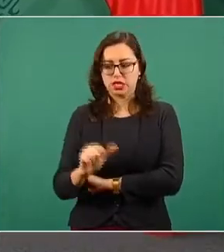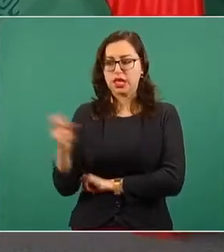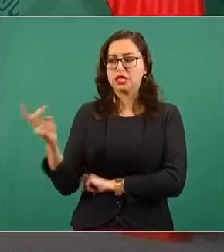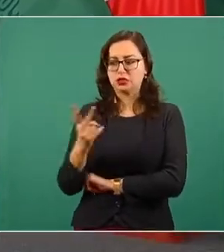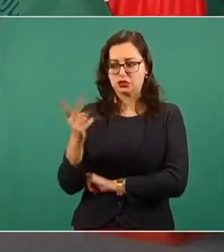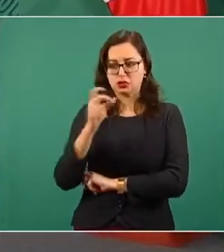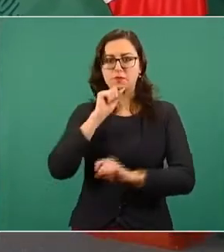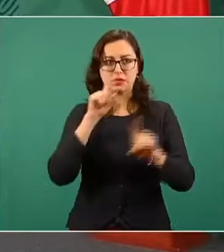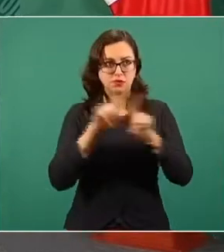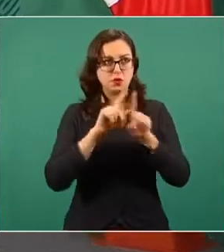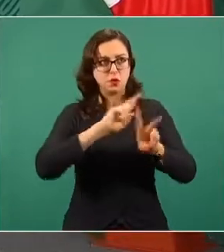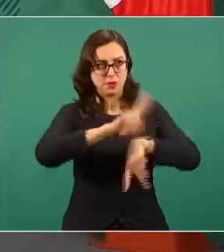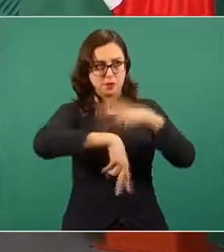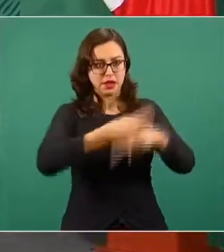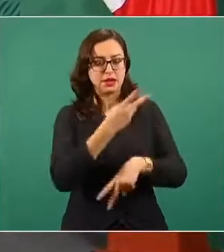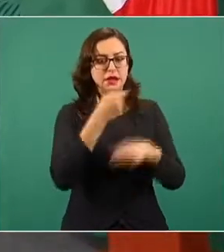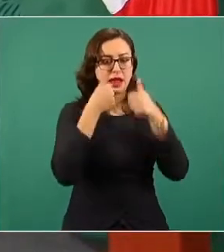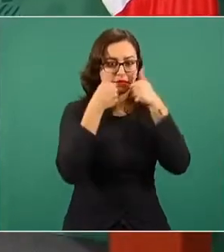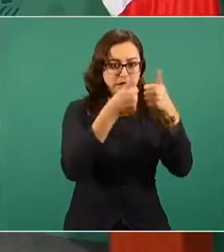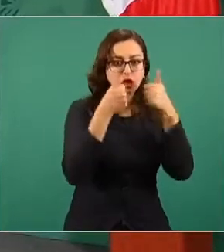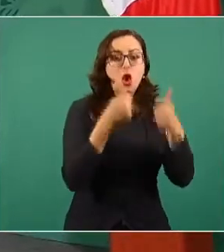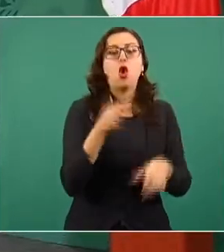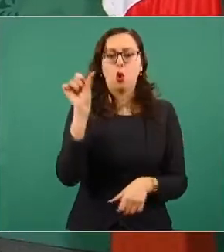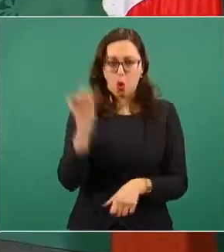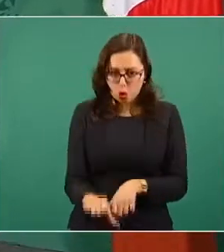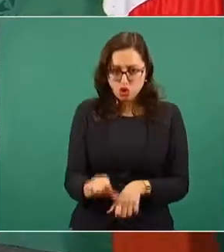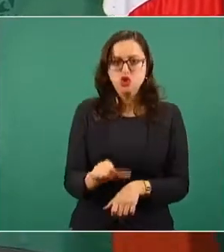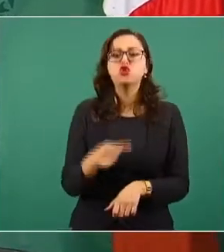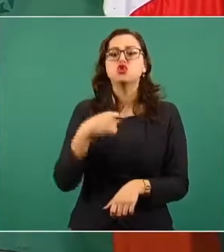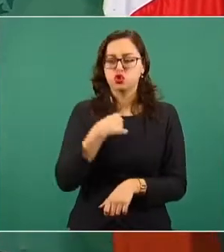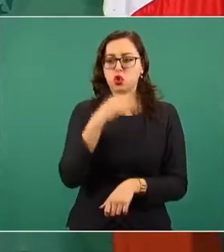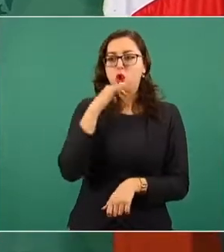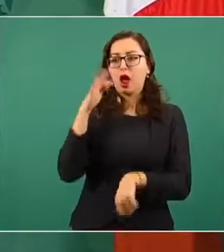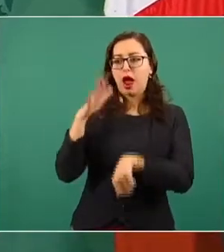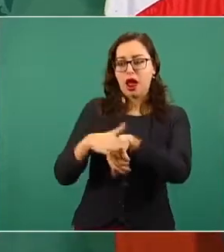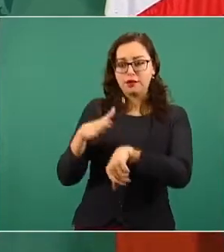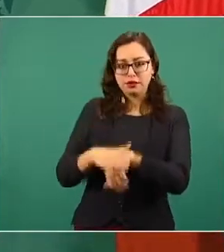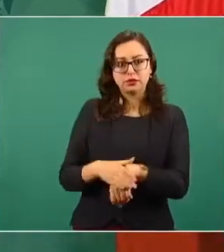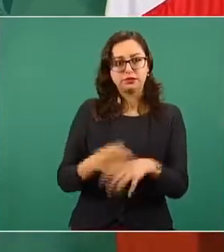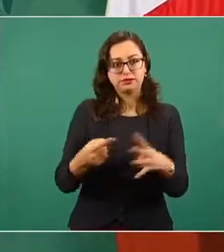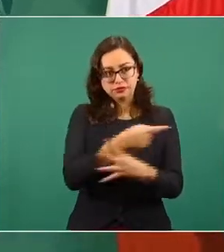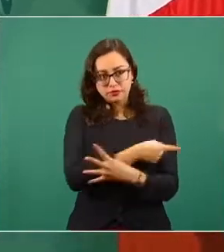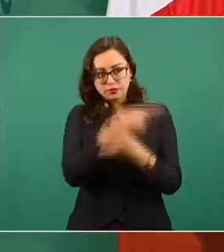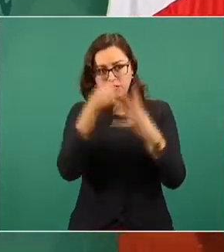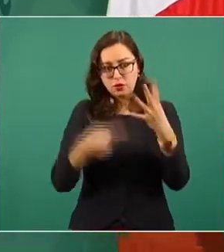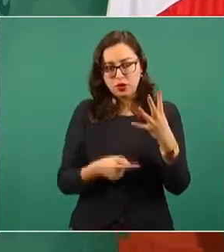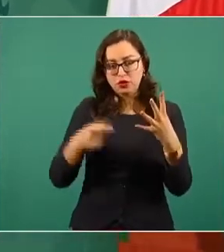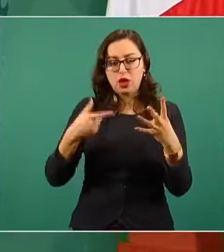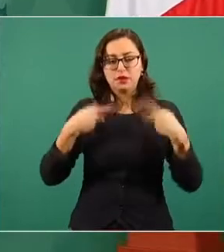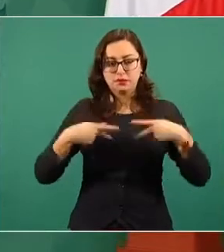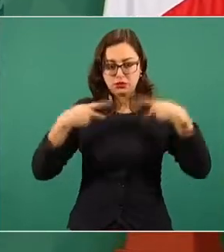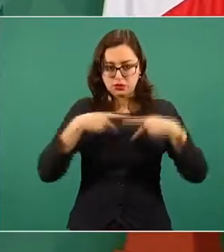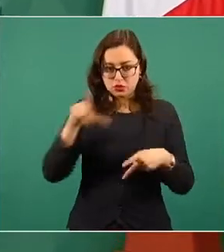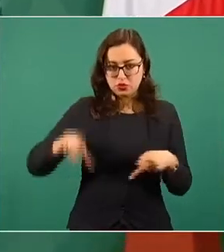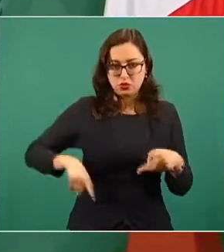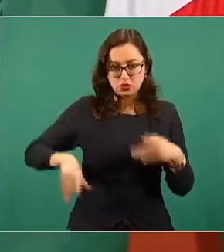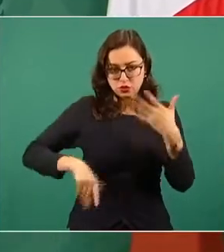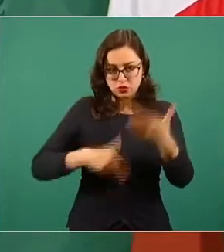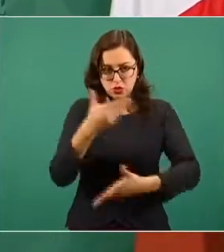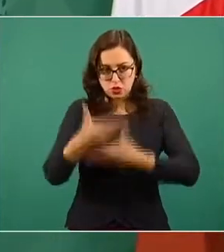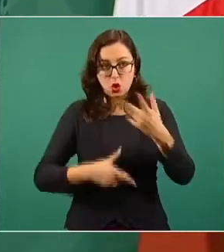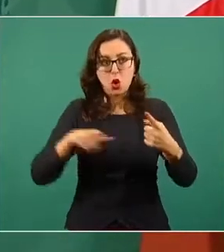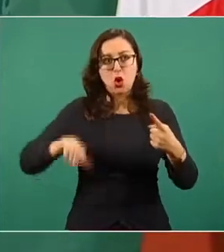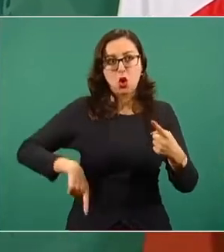esta situación. Hoy mismo hablaría yo con los cuatro funcionarios, tanto el gobernador